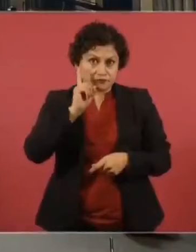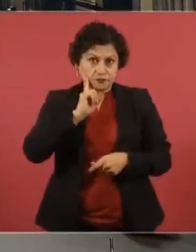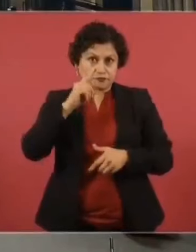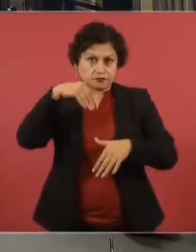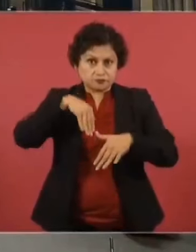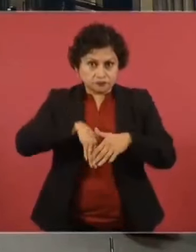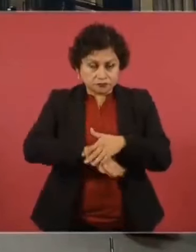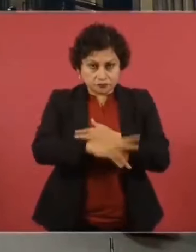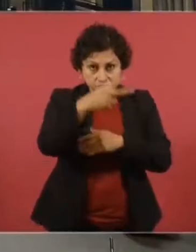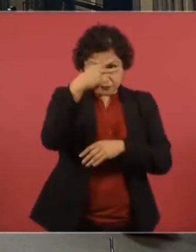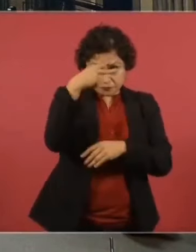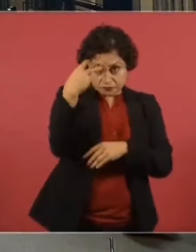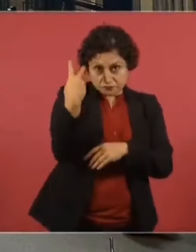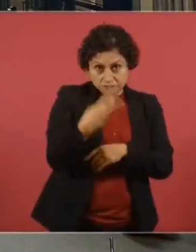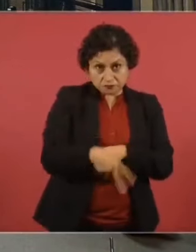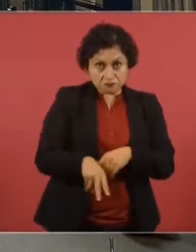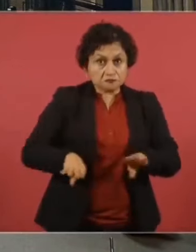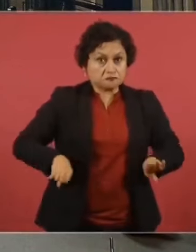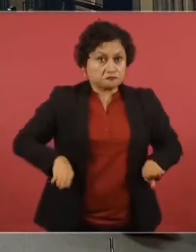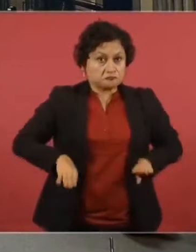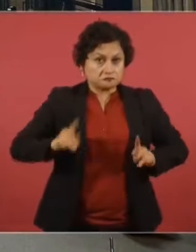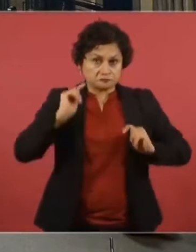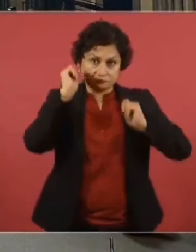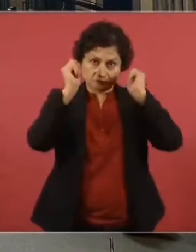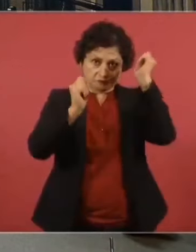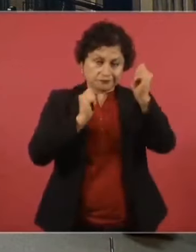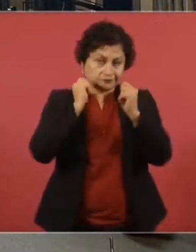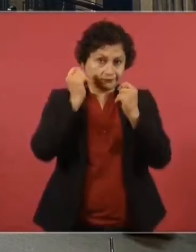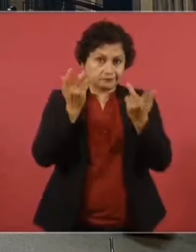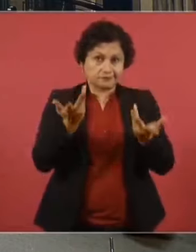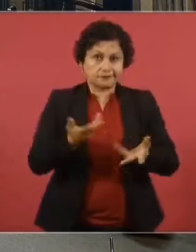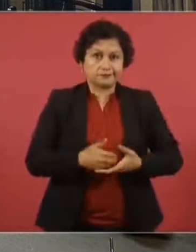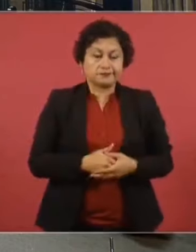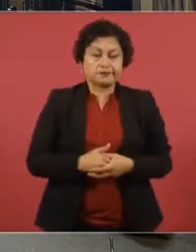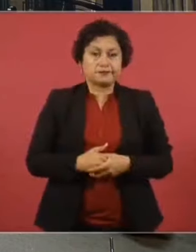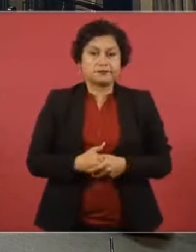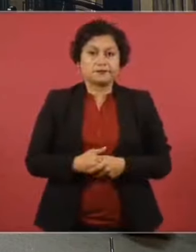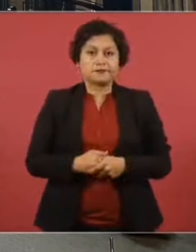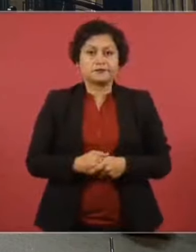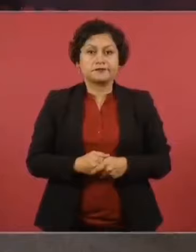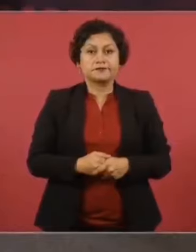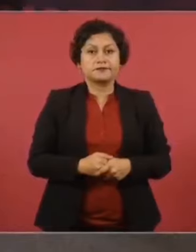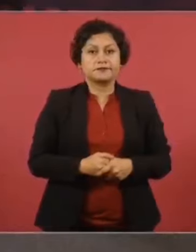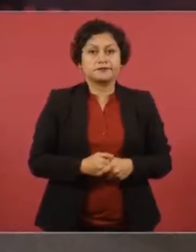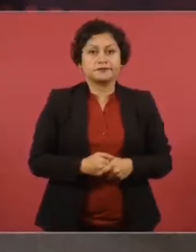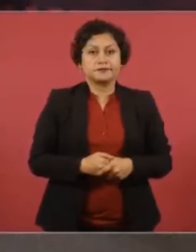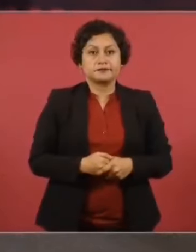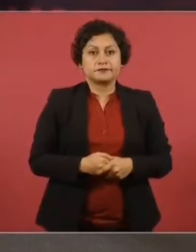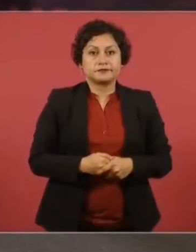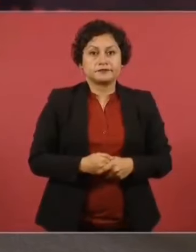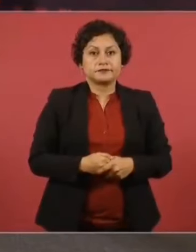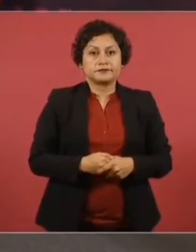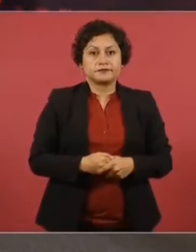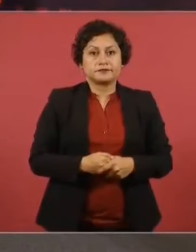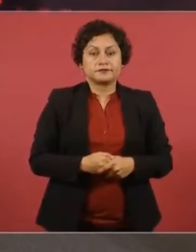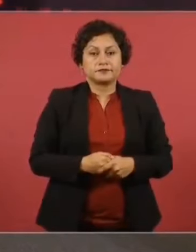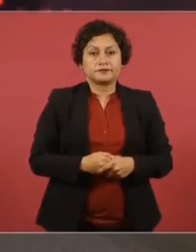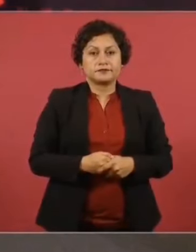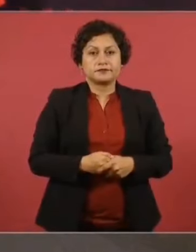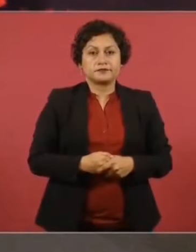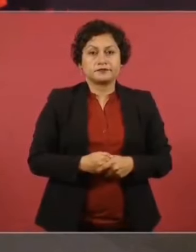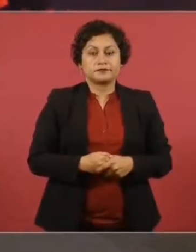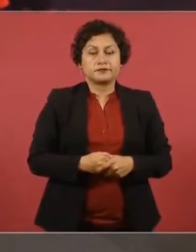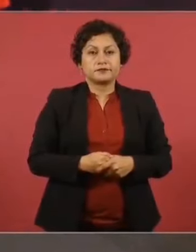turistas y empezaron